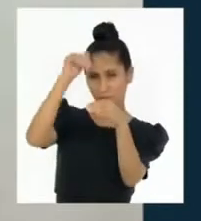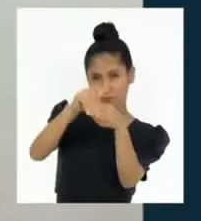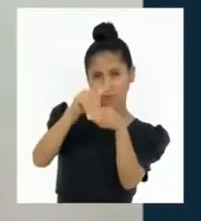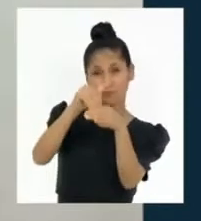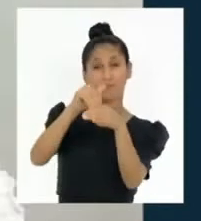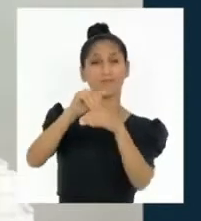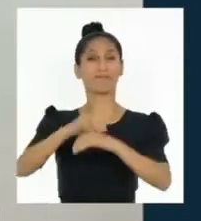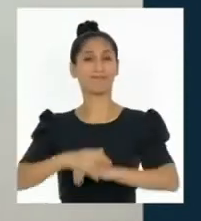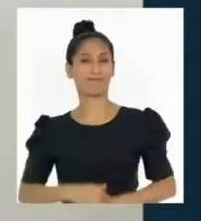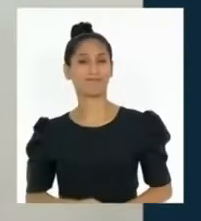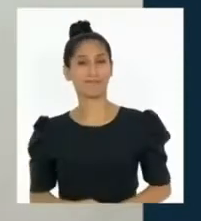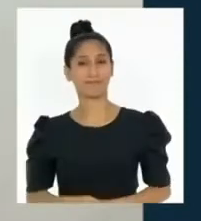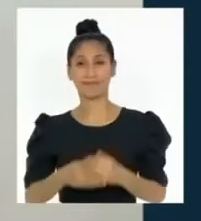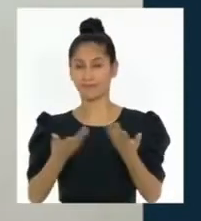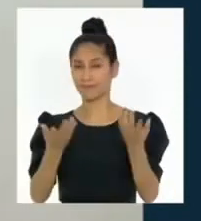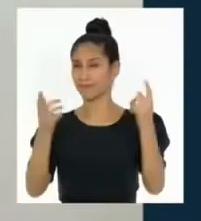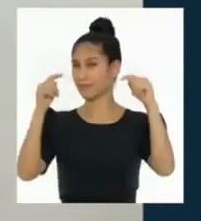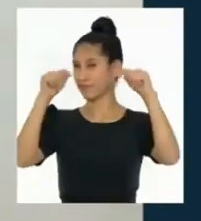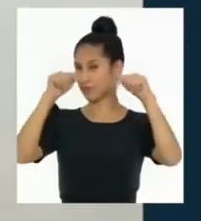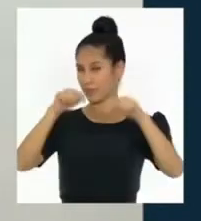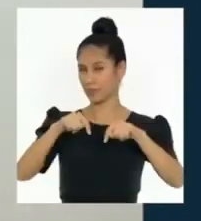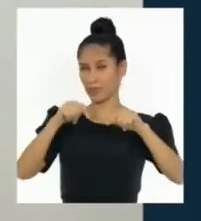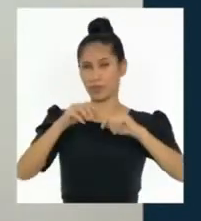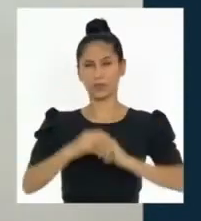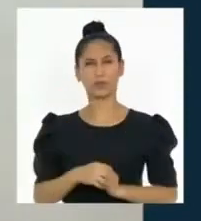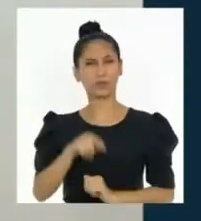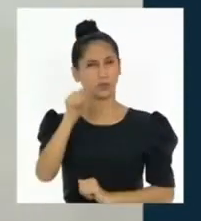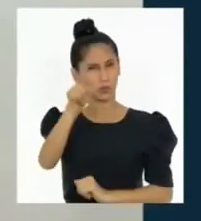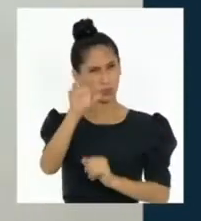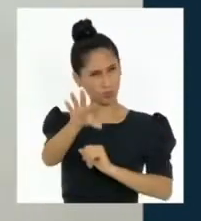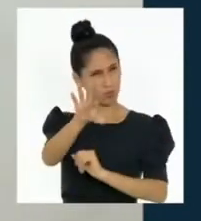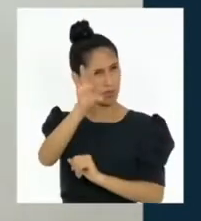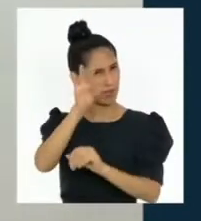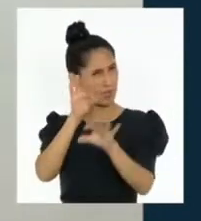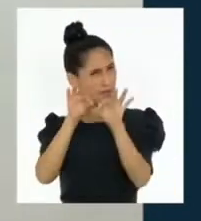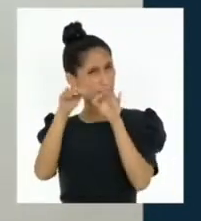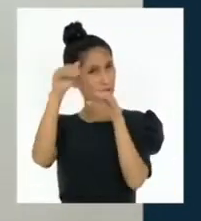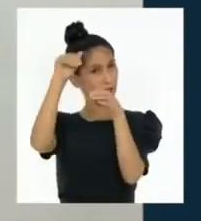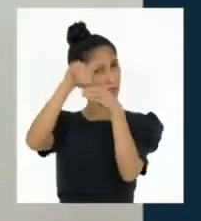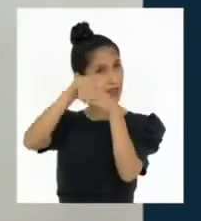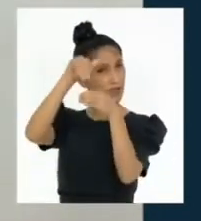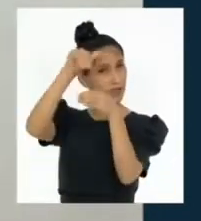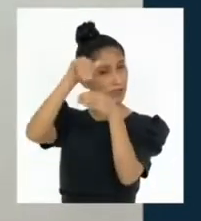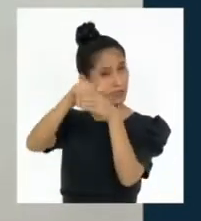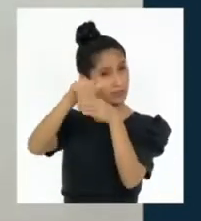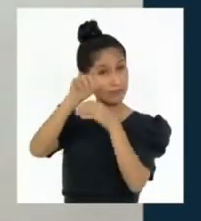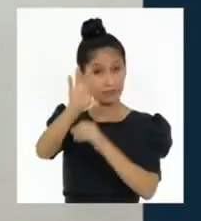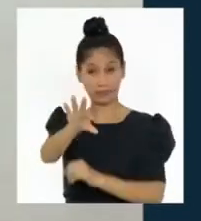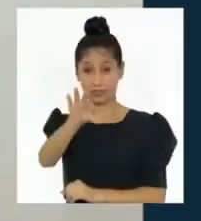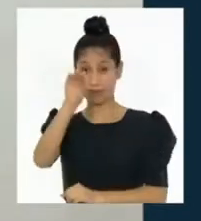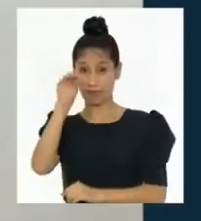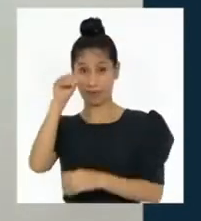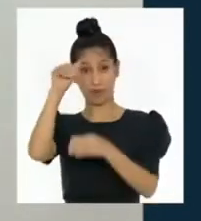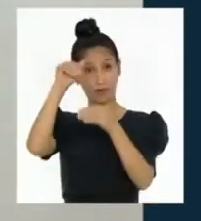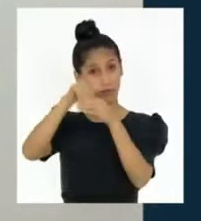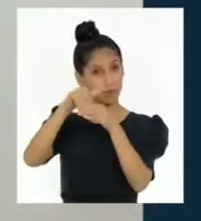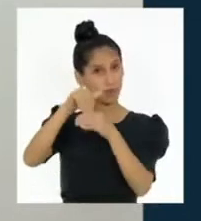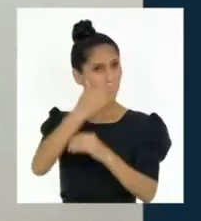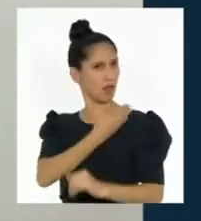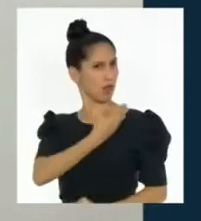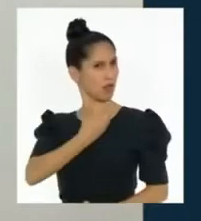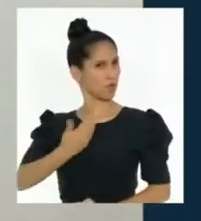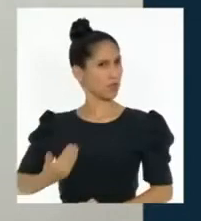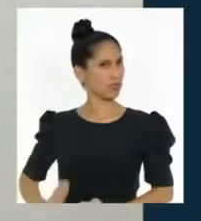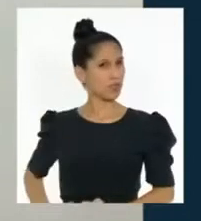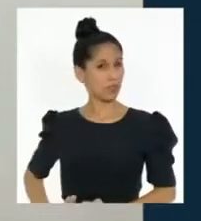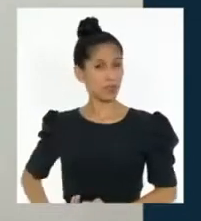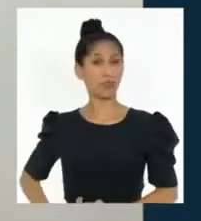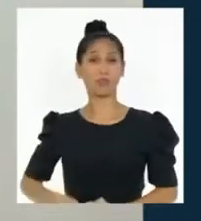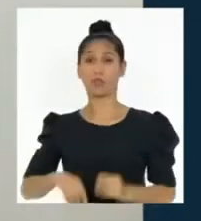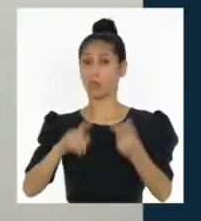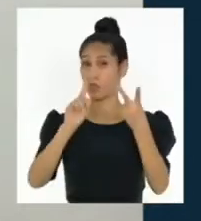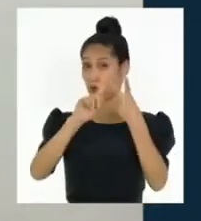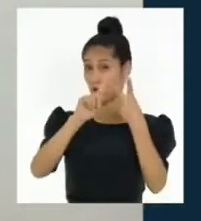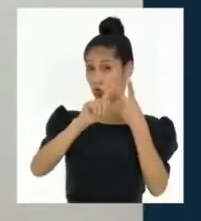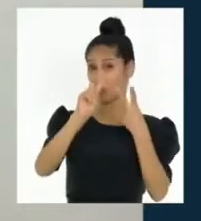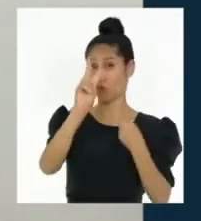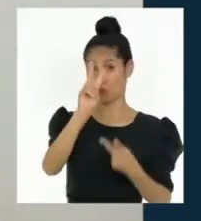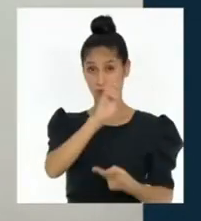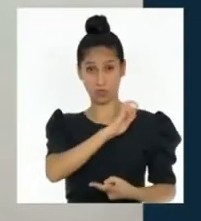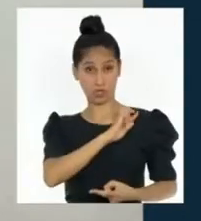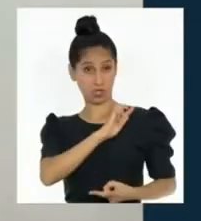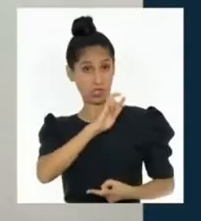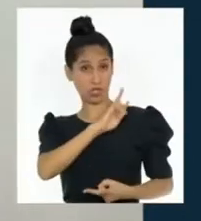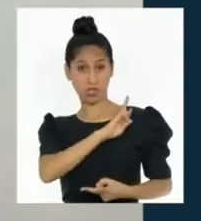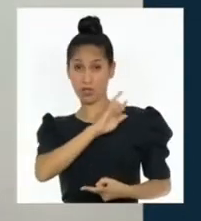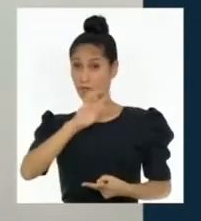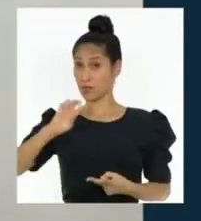En este proceso de elección 2021 se elegirá al presidente, a dos vicepresidentes, a